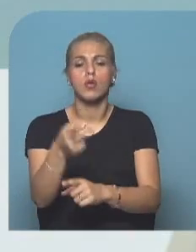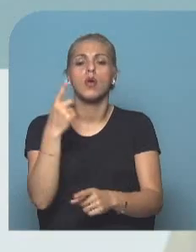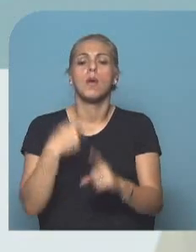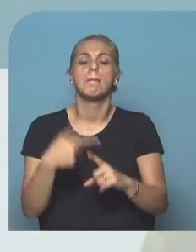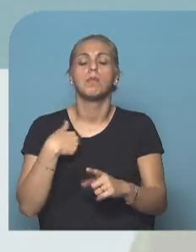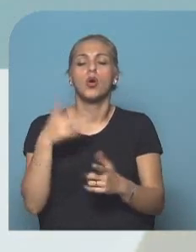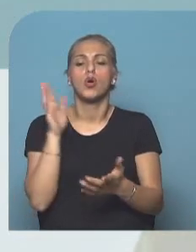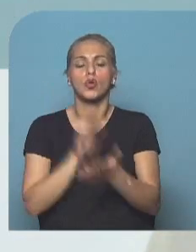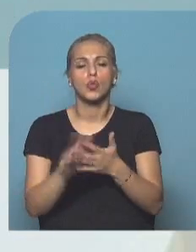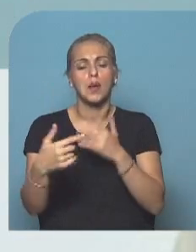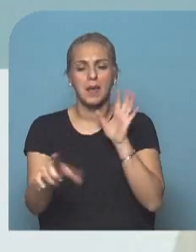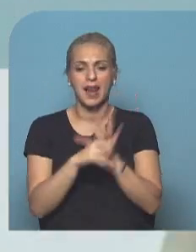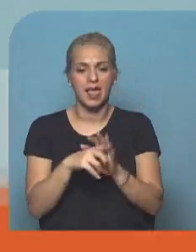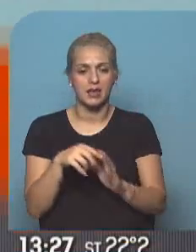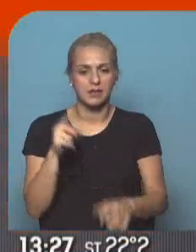independentista.